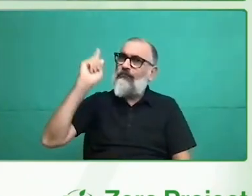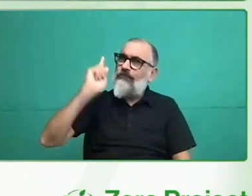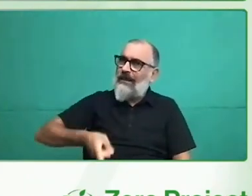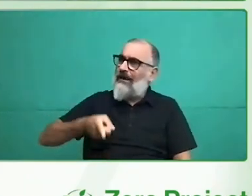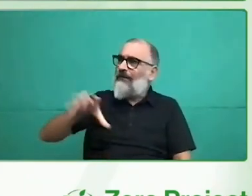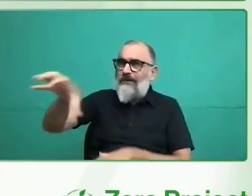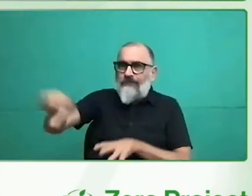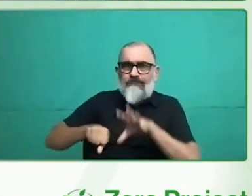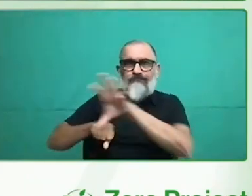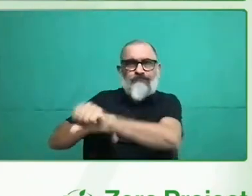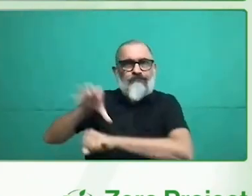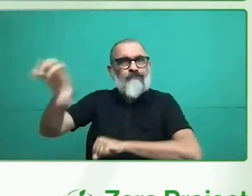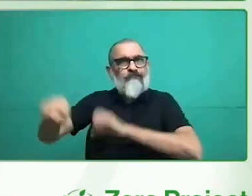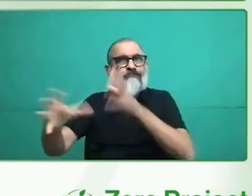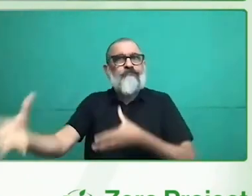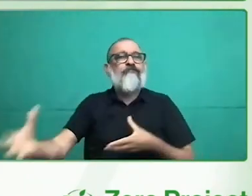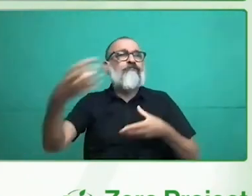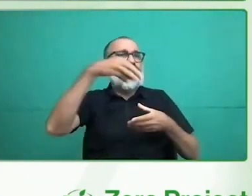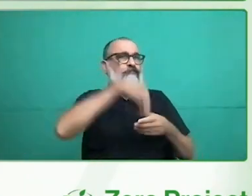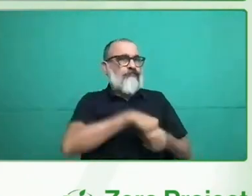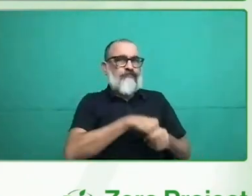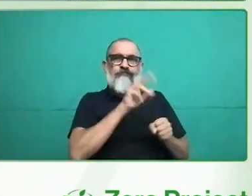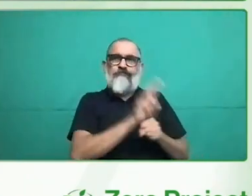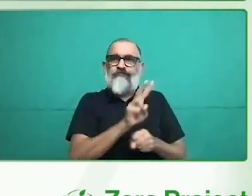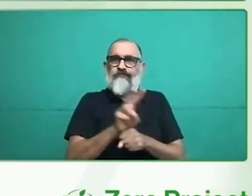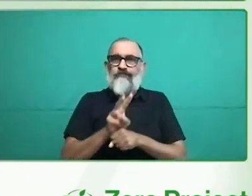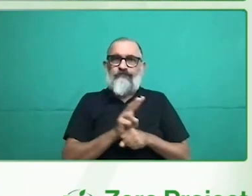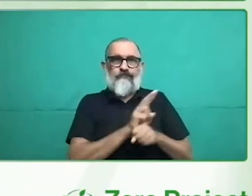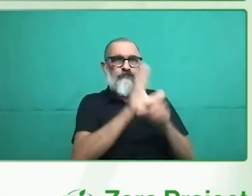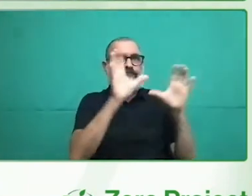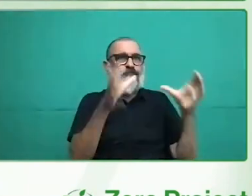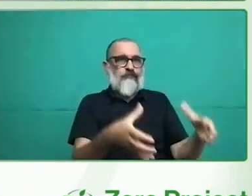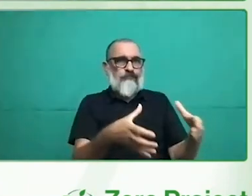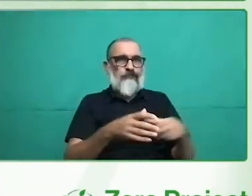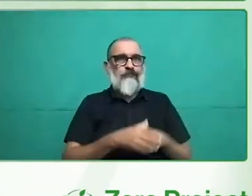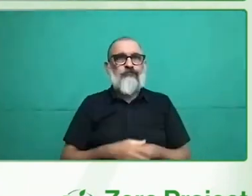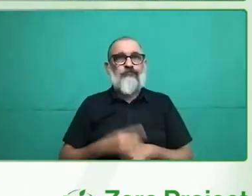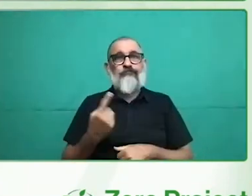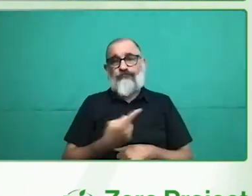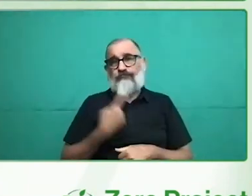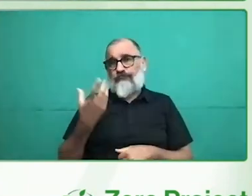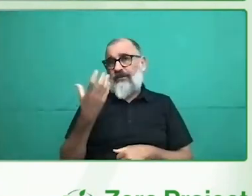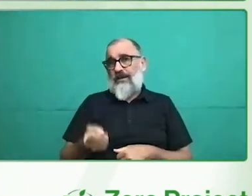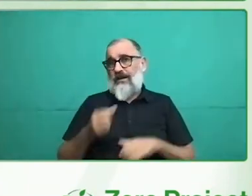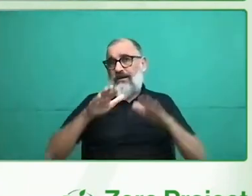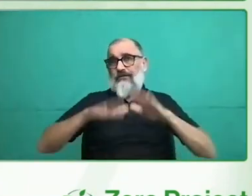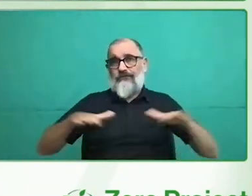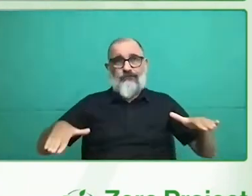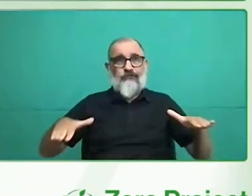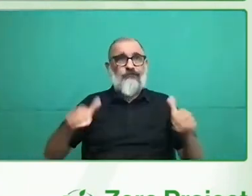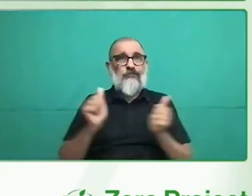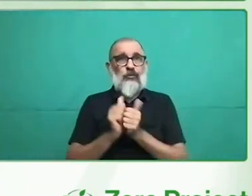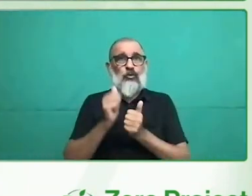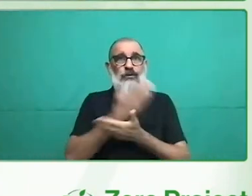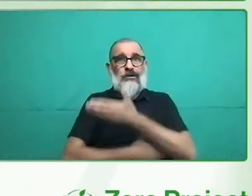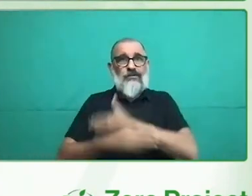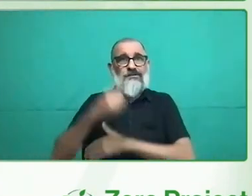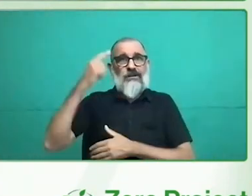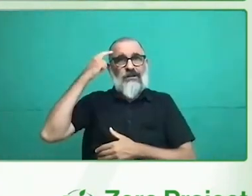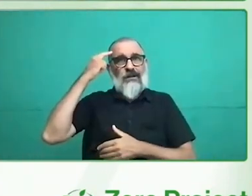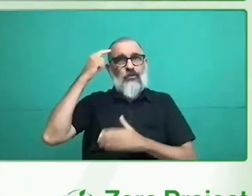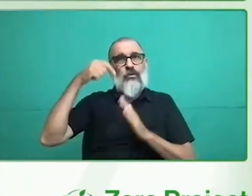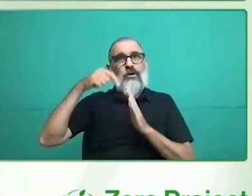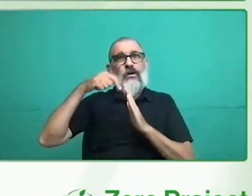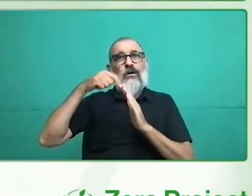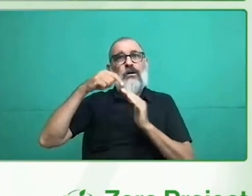y multidiscapacidad. Sin embargo, en todo este grupo de los 470 residentes que tenemos, hay un grupo que son